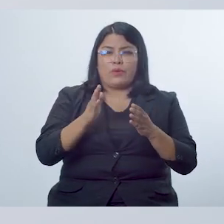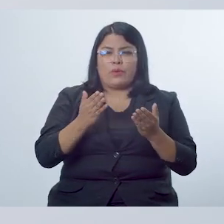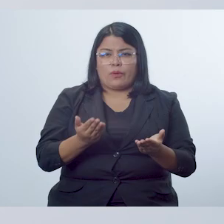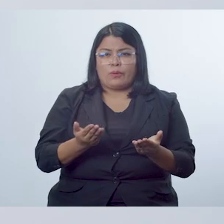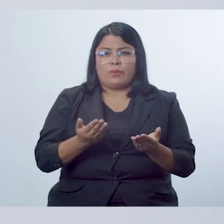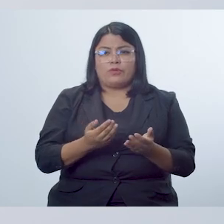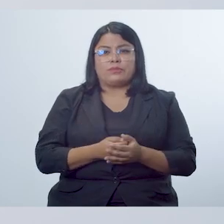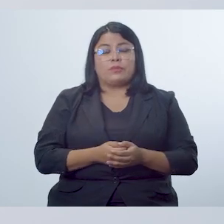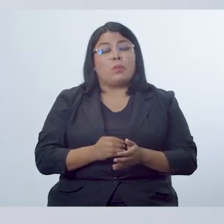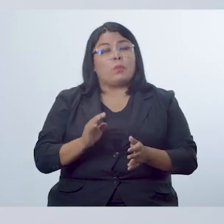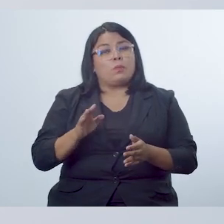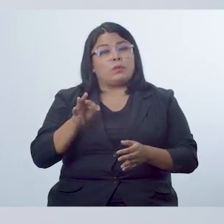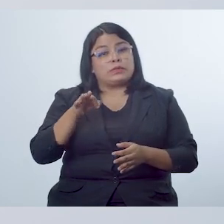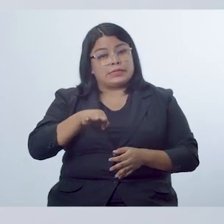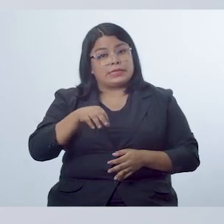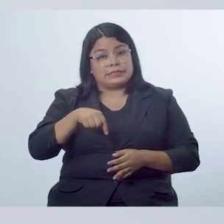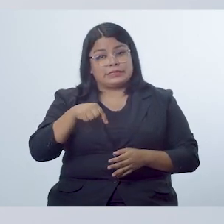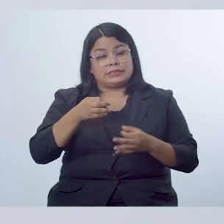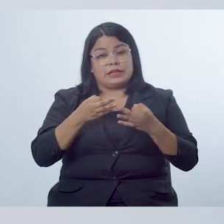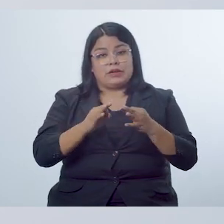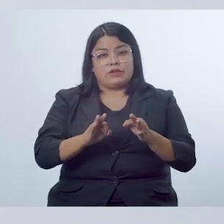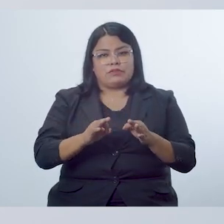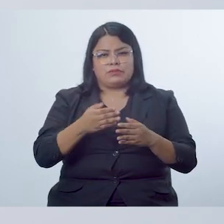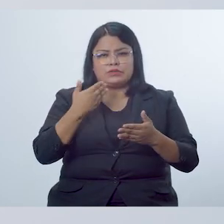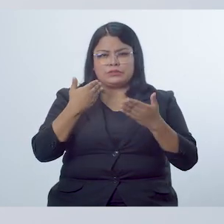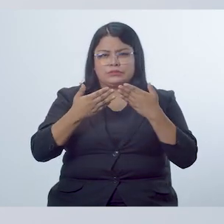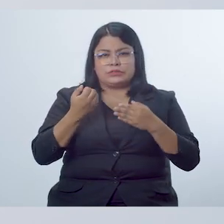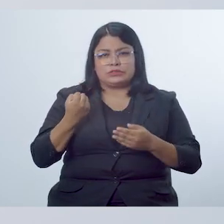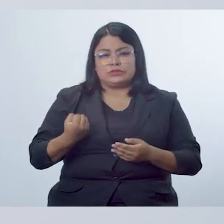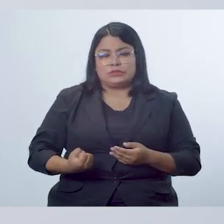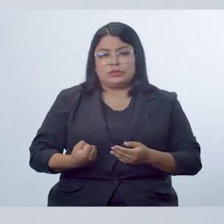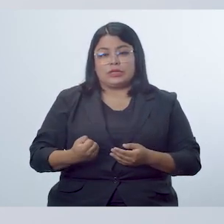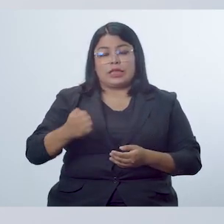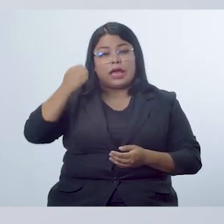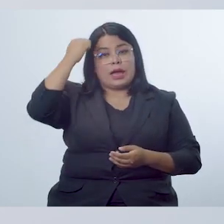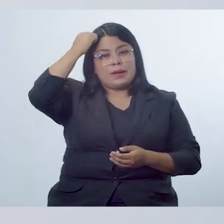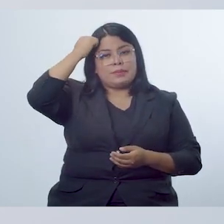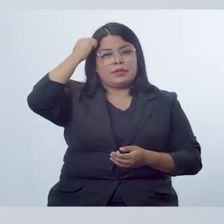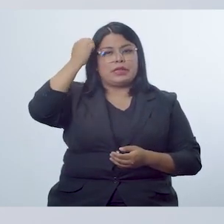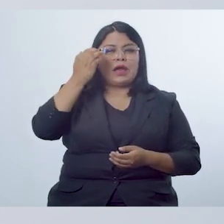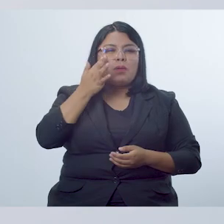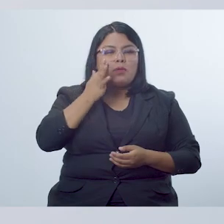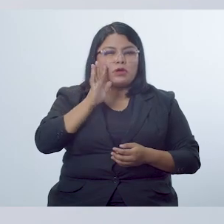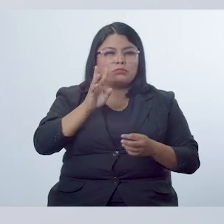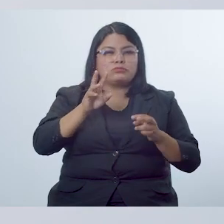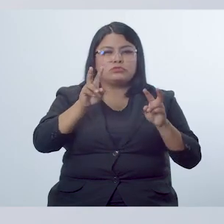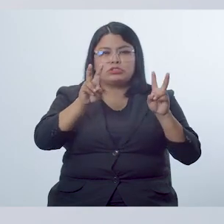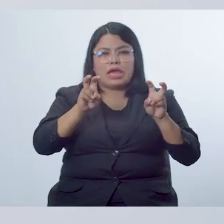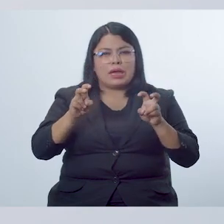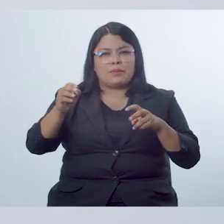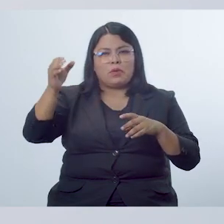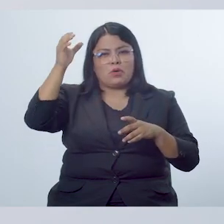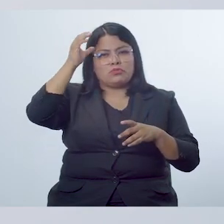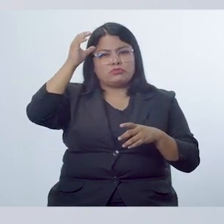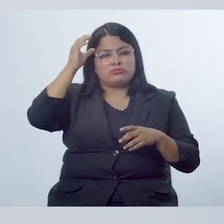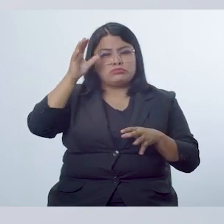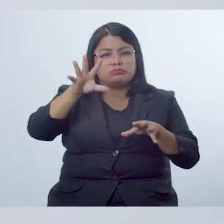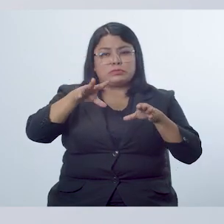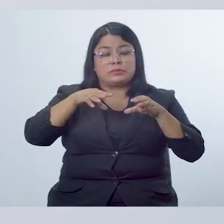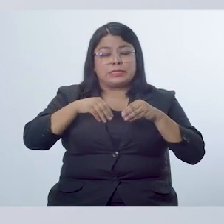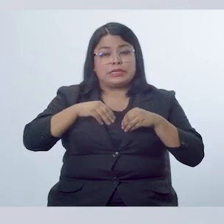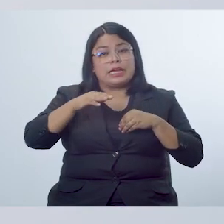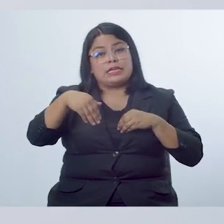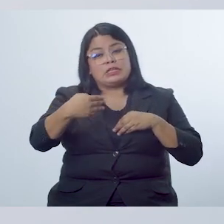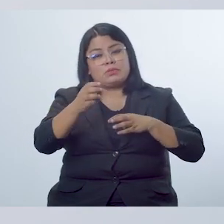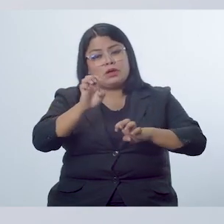evaluado en esa unidad. Porque de esta forma, le estamos diciendo al estudiantado que aprenderá ciertos conocimientos